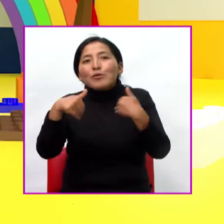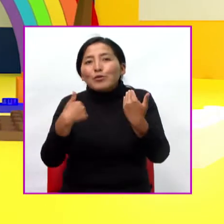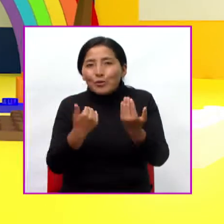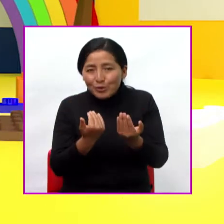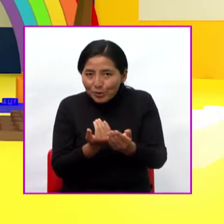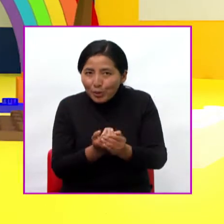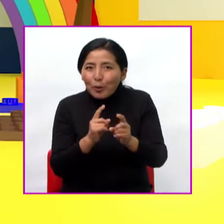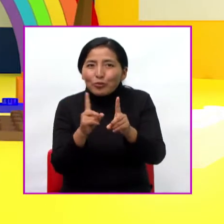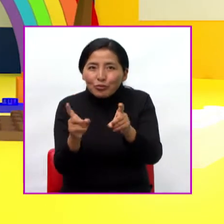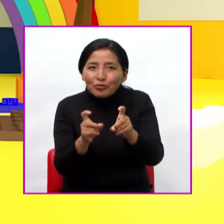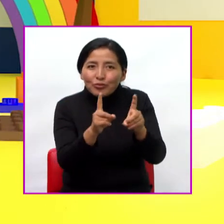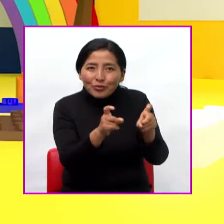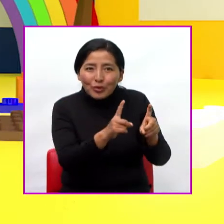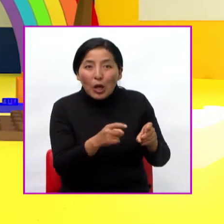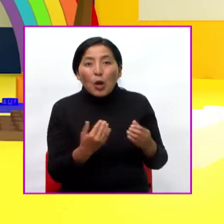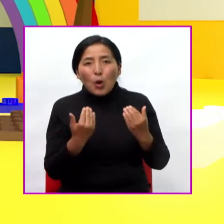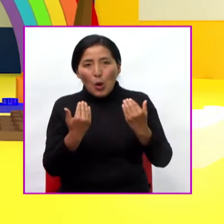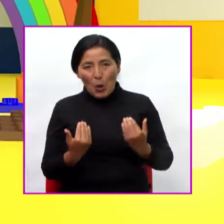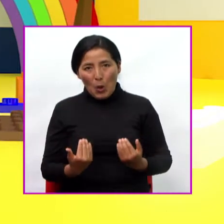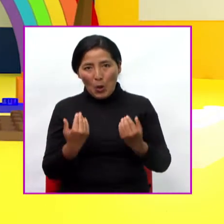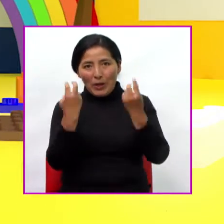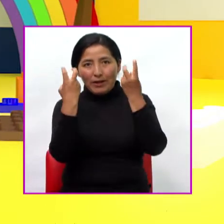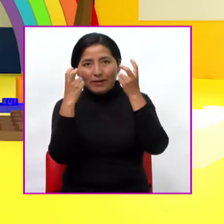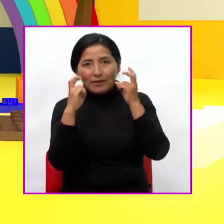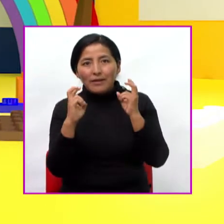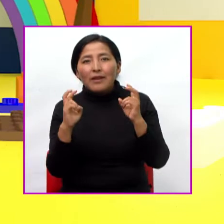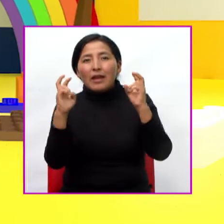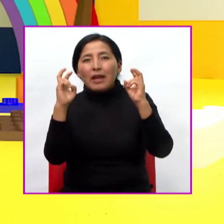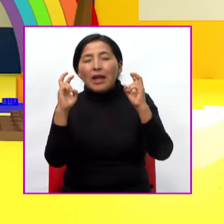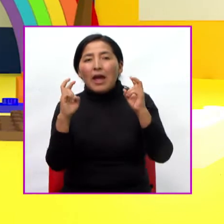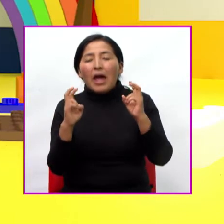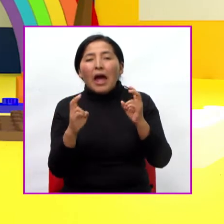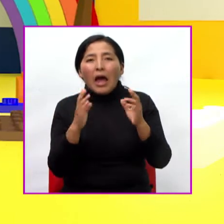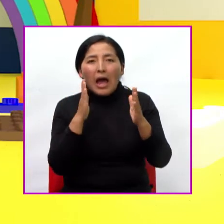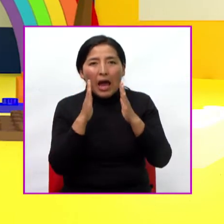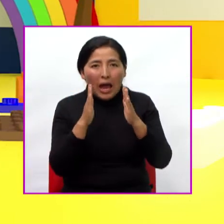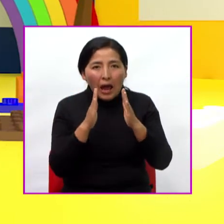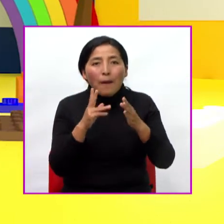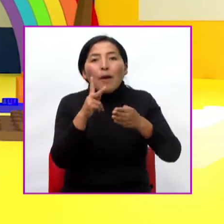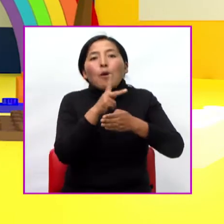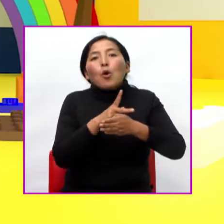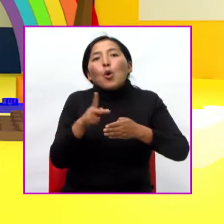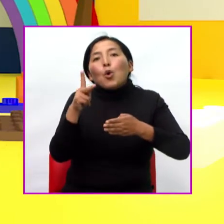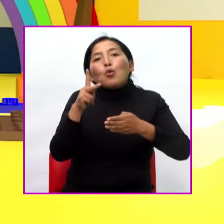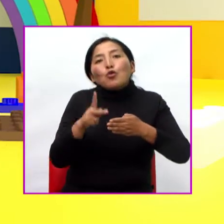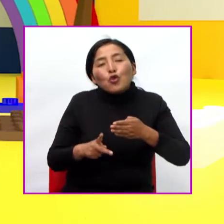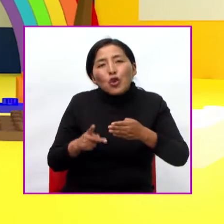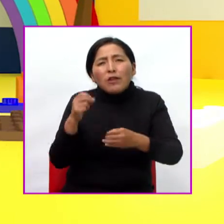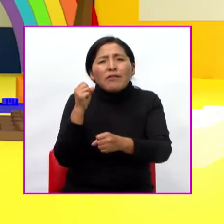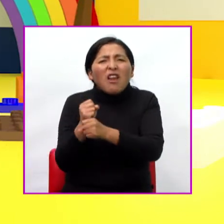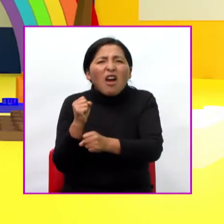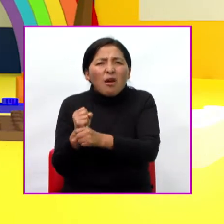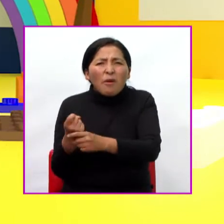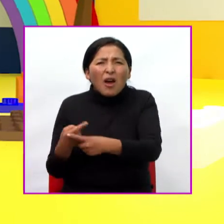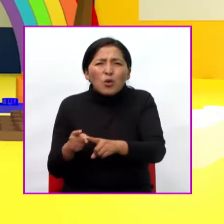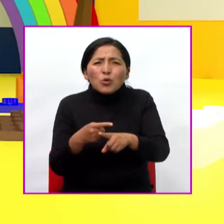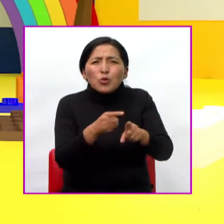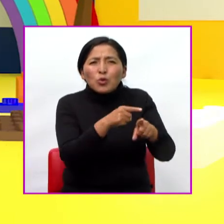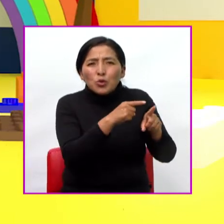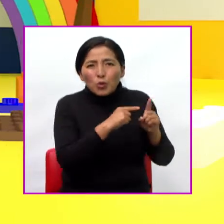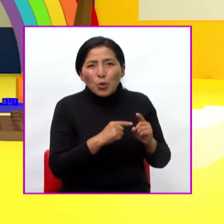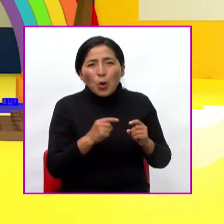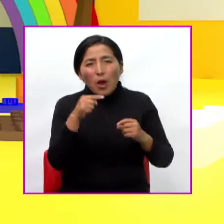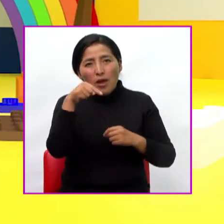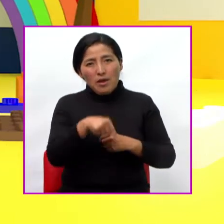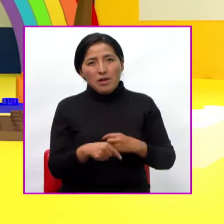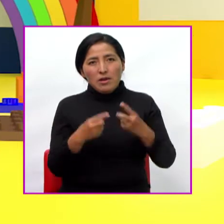bien, pues el tema que estudiaremos hoy habla sobre las profesiones y los oficios Y este es un tema